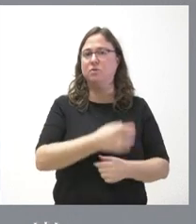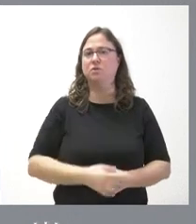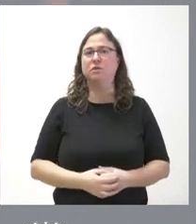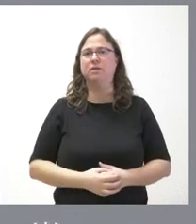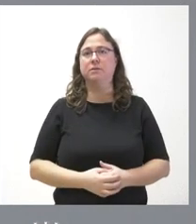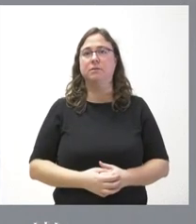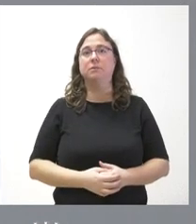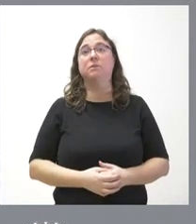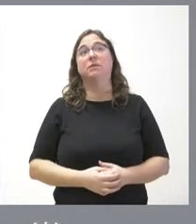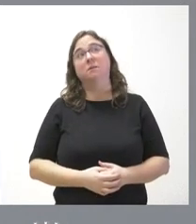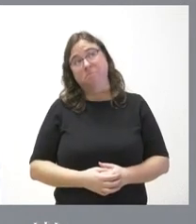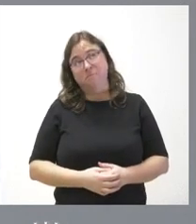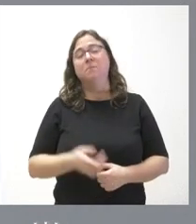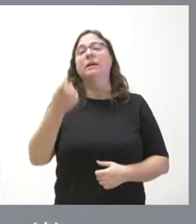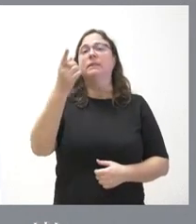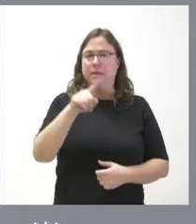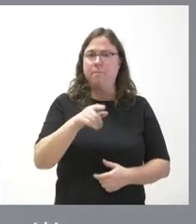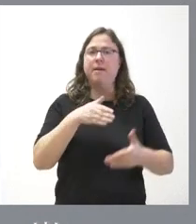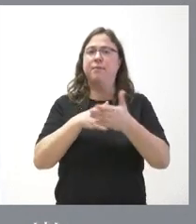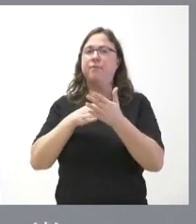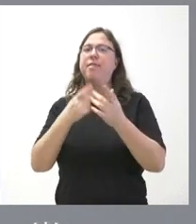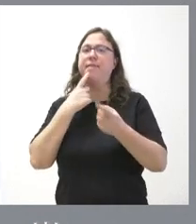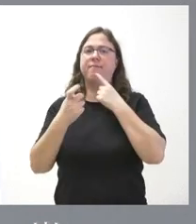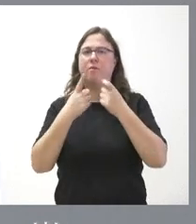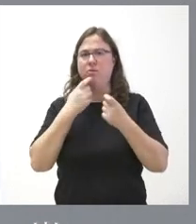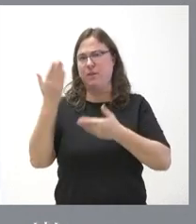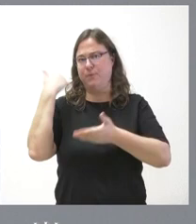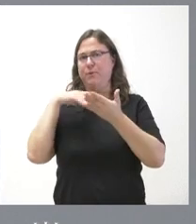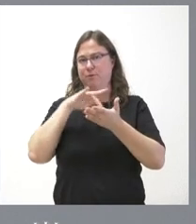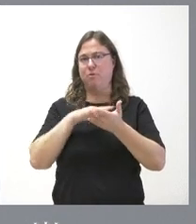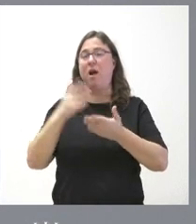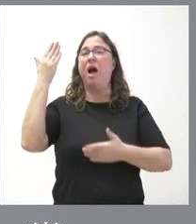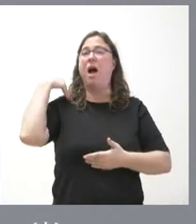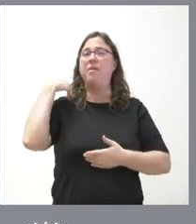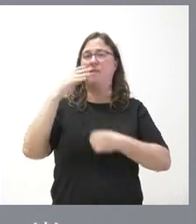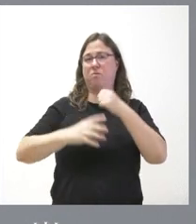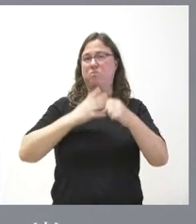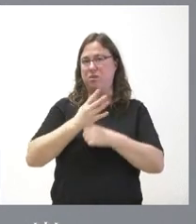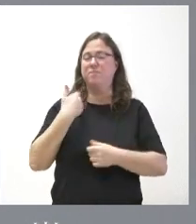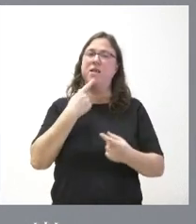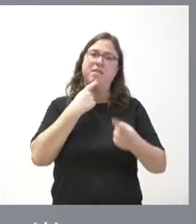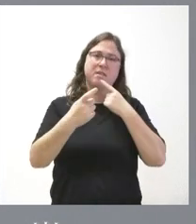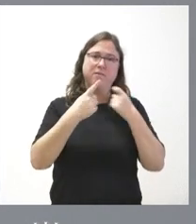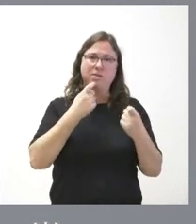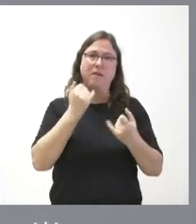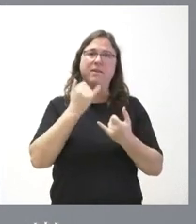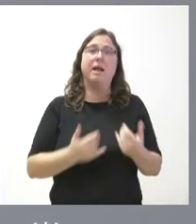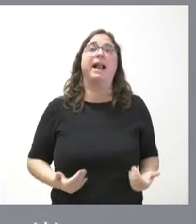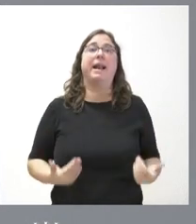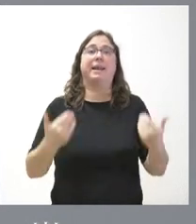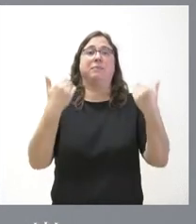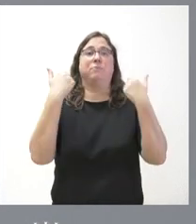también pasa por dificultades como ustedes recordarán en Castilla y León la anterior legislatura y entonces la responsabilidad se la echaban